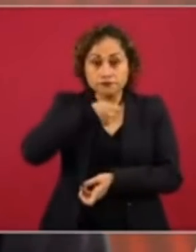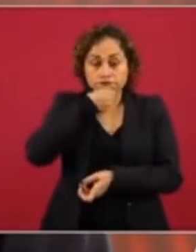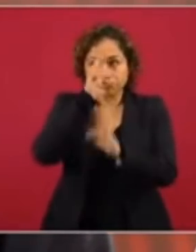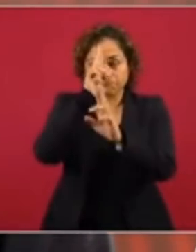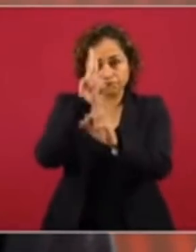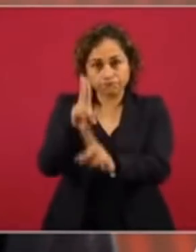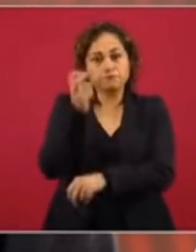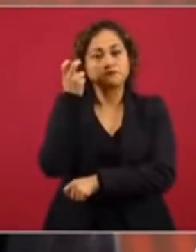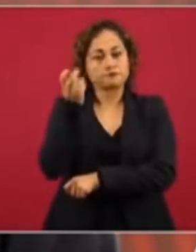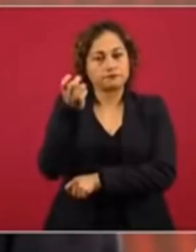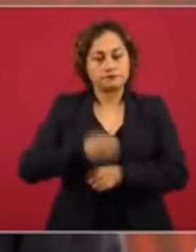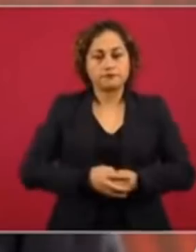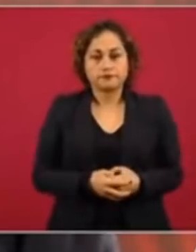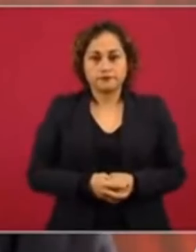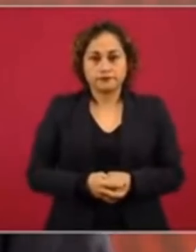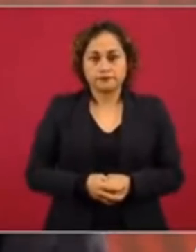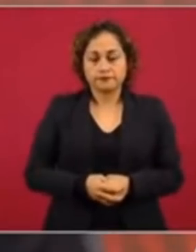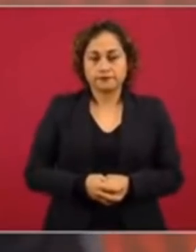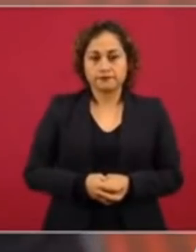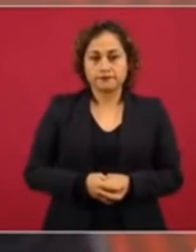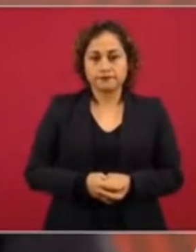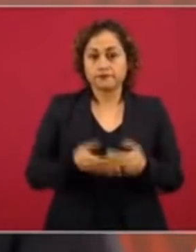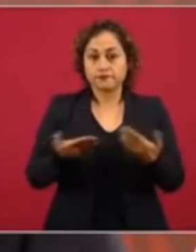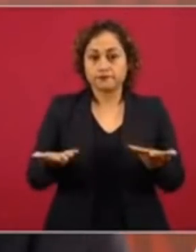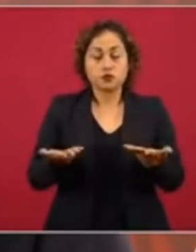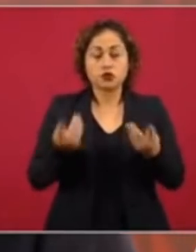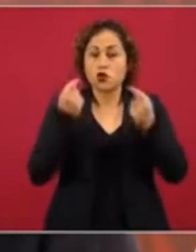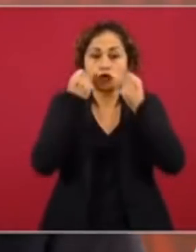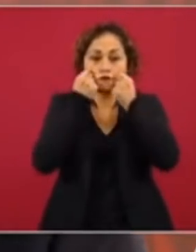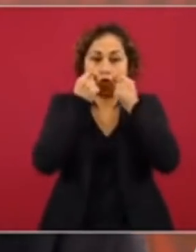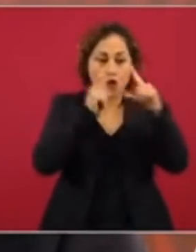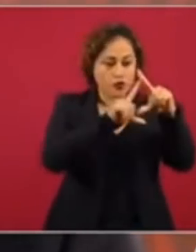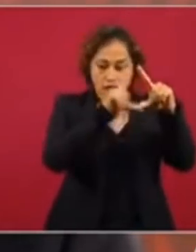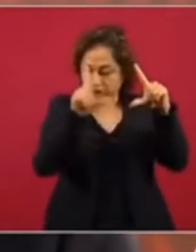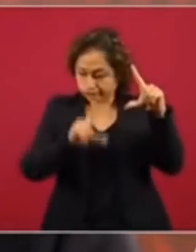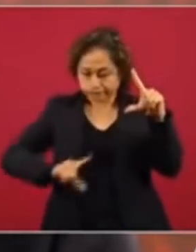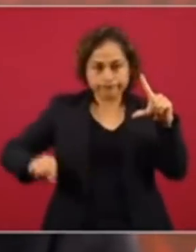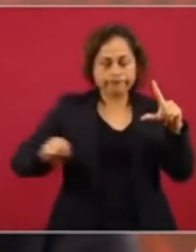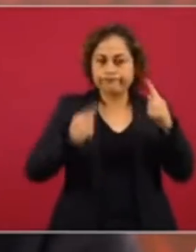También, estén donde estén, ricos o pobres.